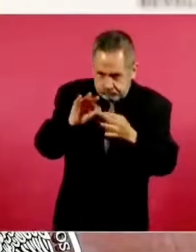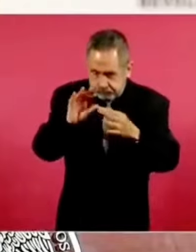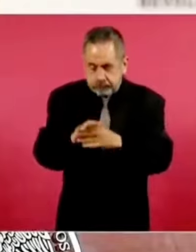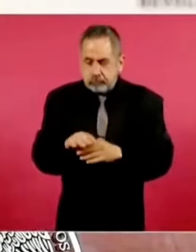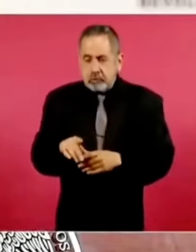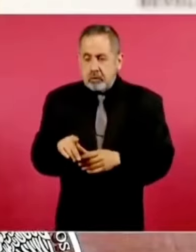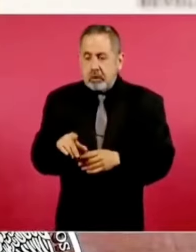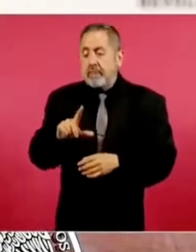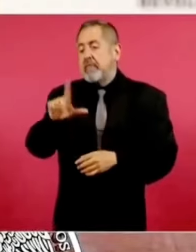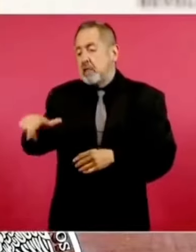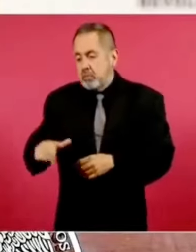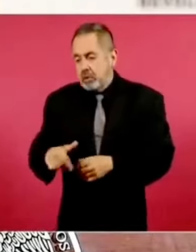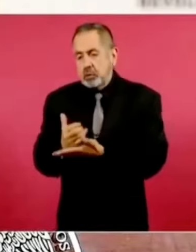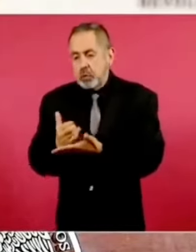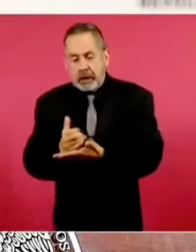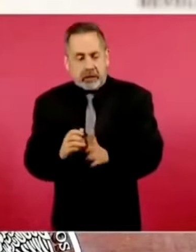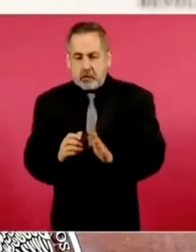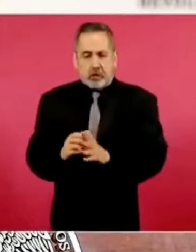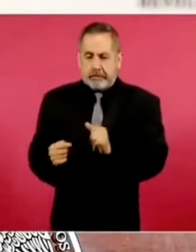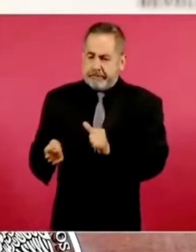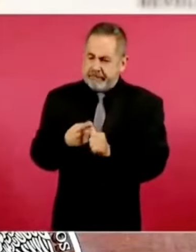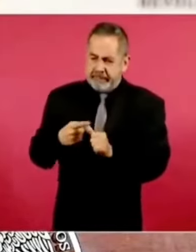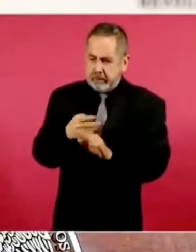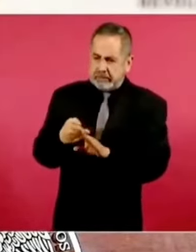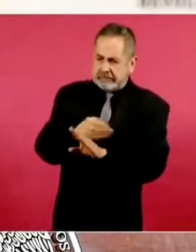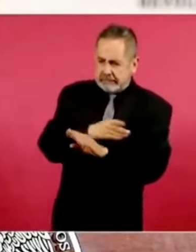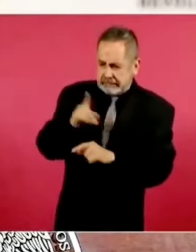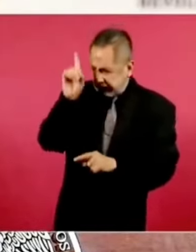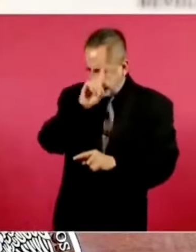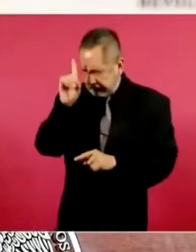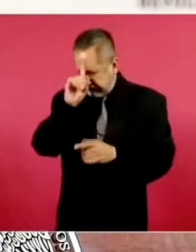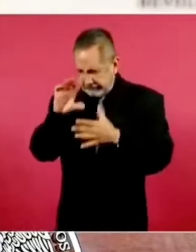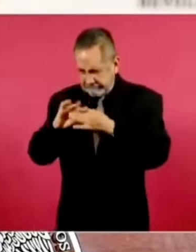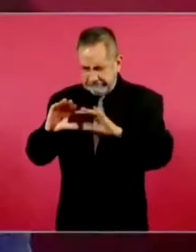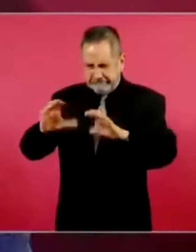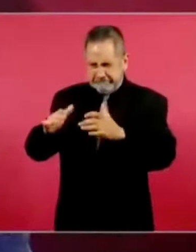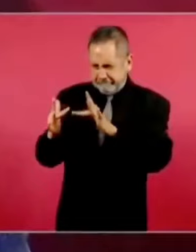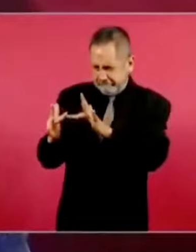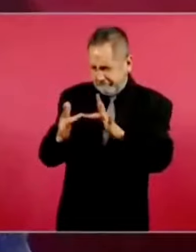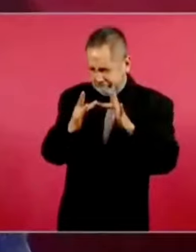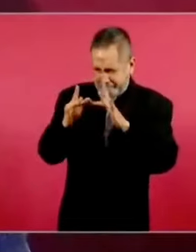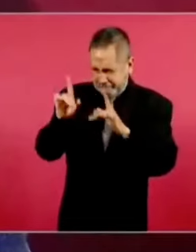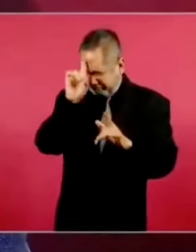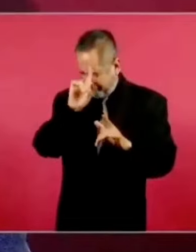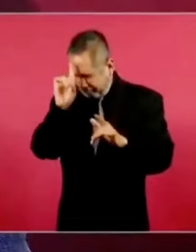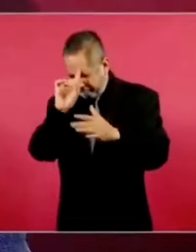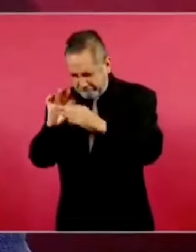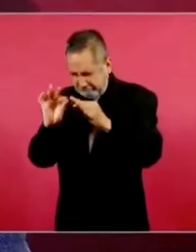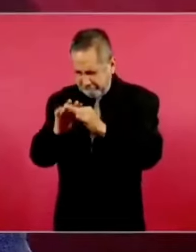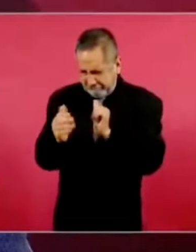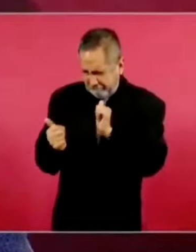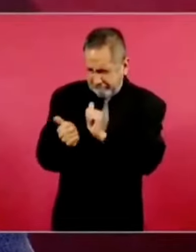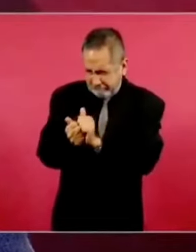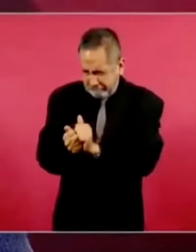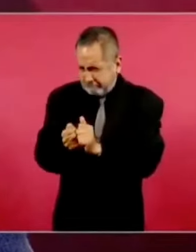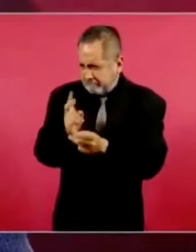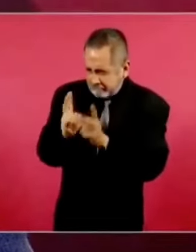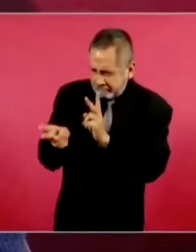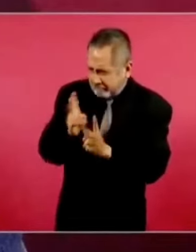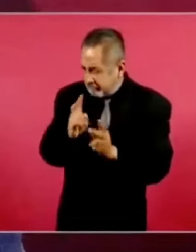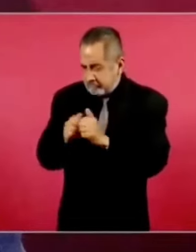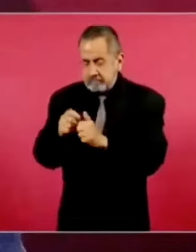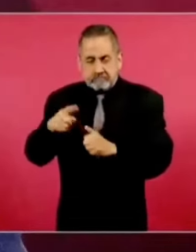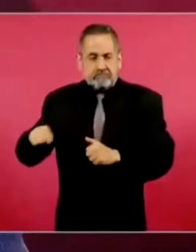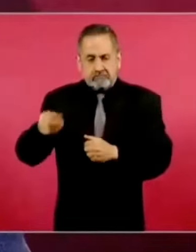otra forma de tener la cercanía y no estar con las comunidades. Yo le